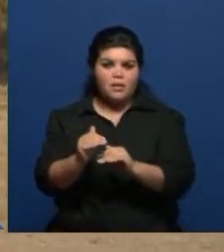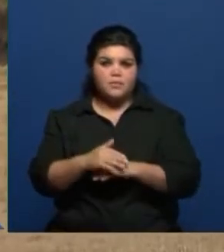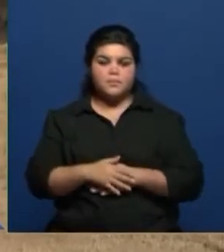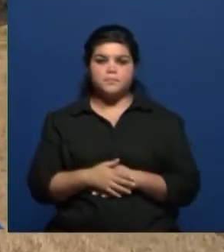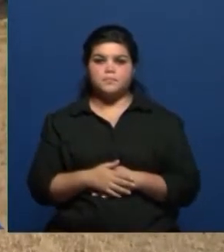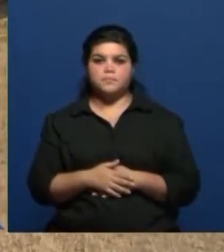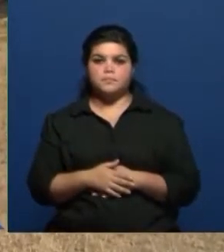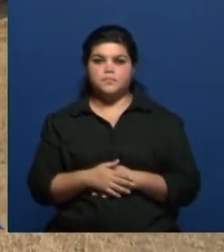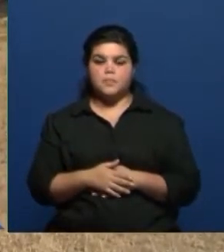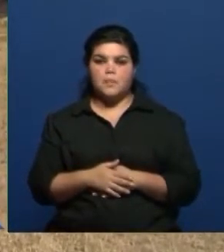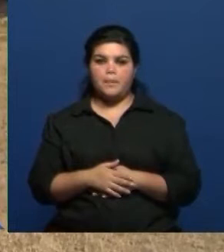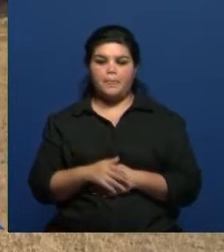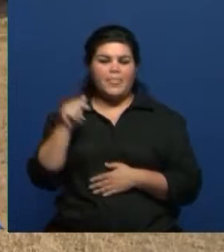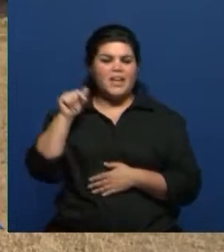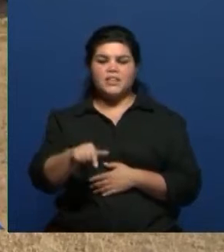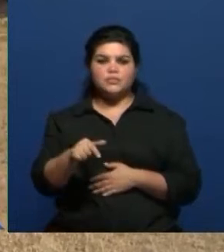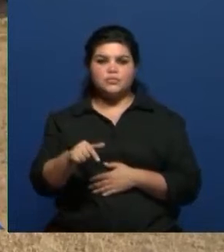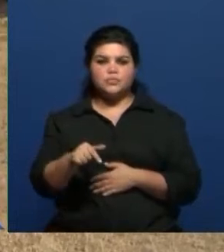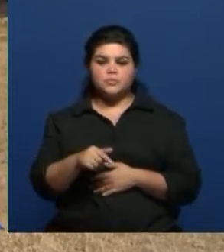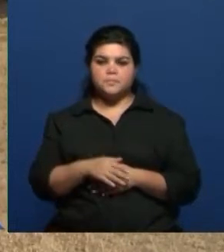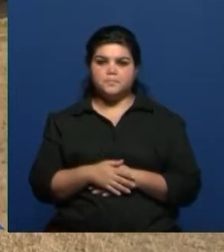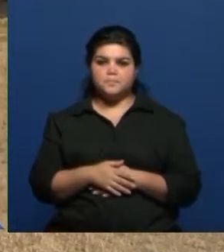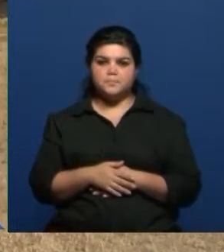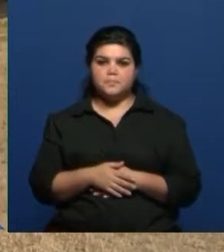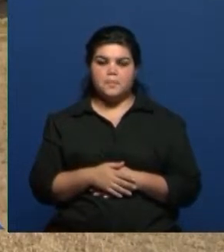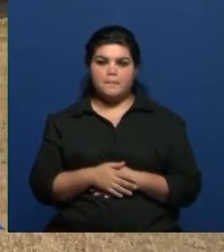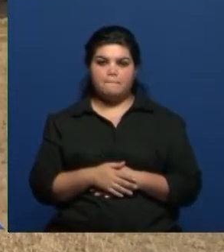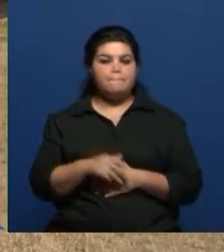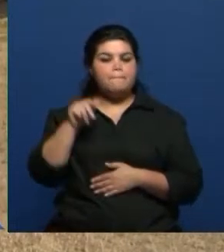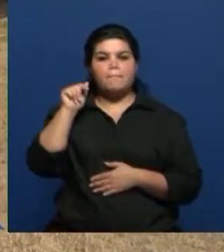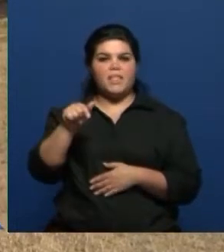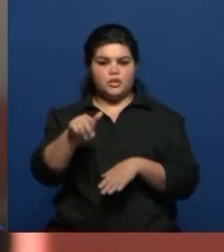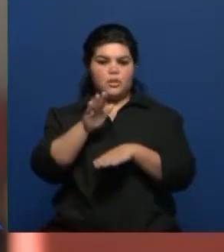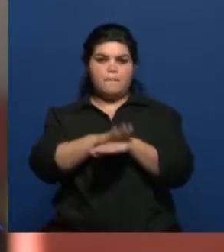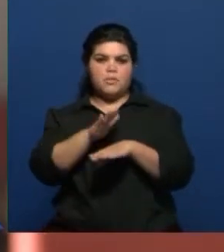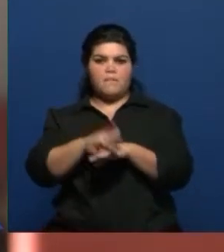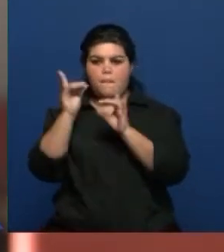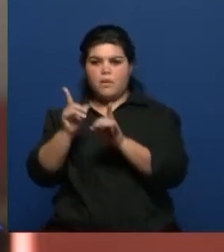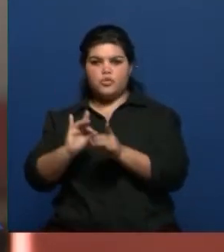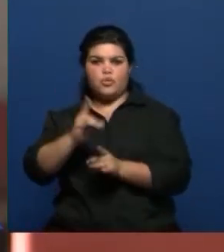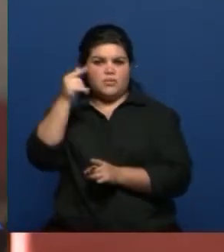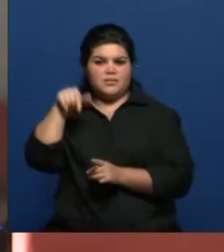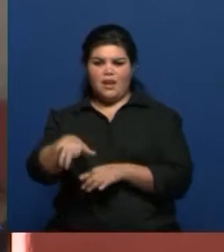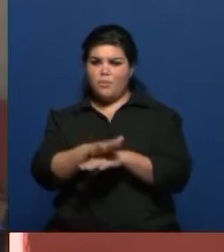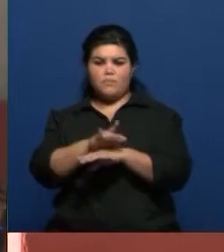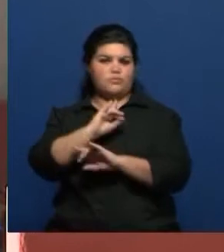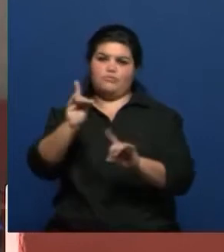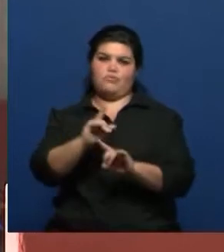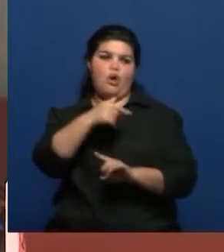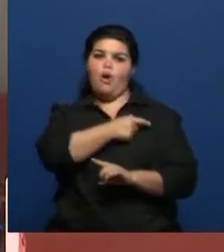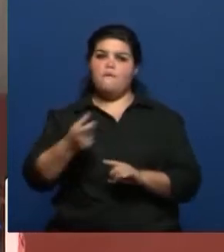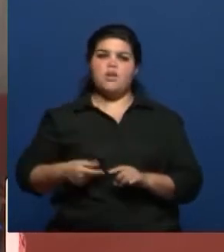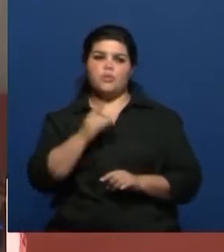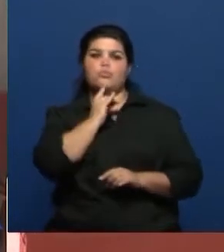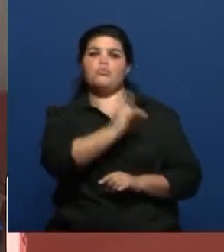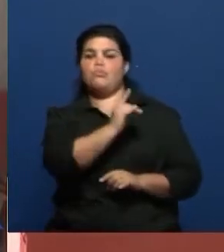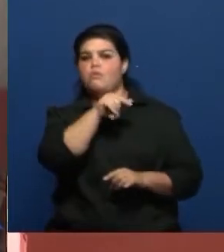Digo, esta situación no la hemos llevado, no ha sido responsabilidad de la docencia universitaria, ha sido el gobierno nacional